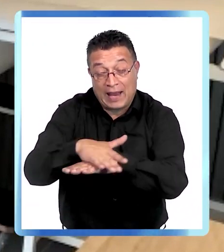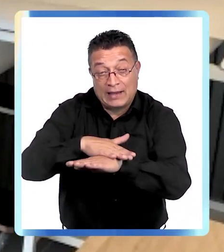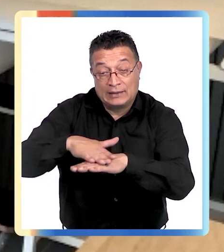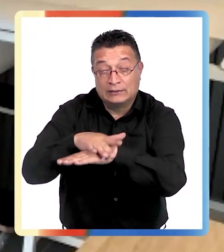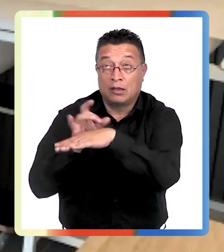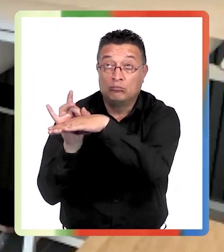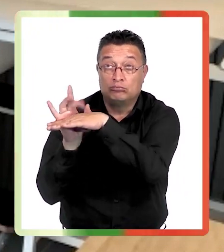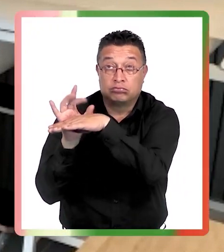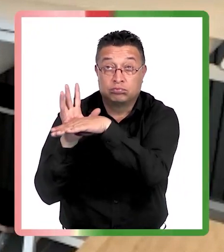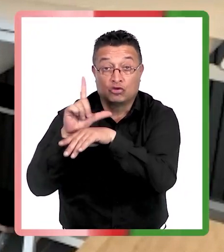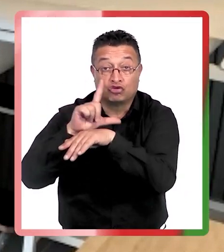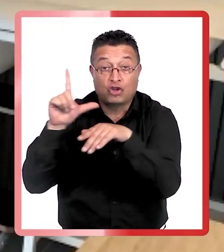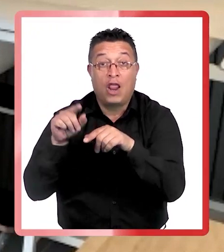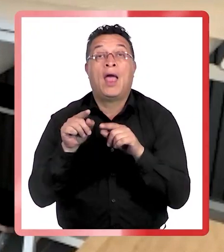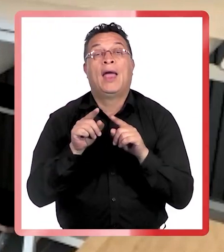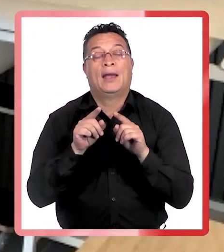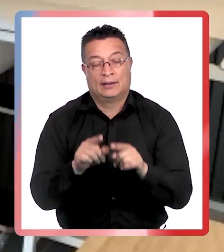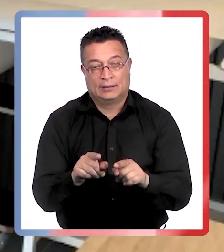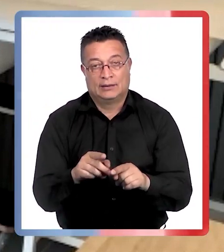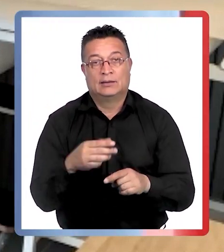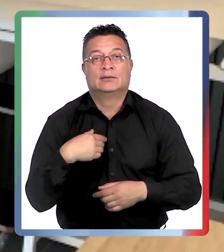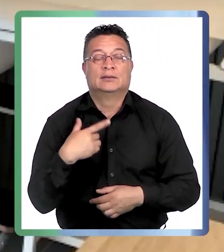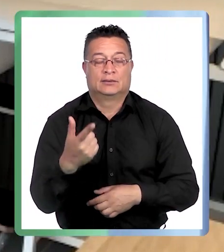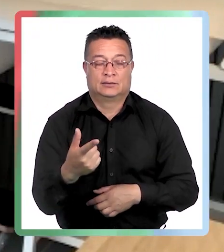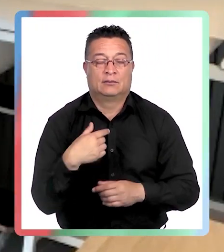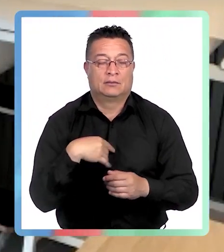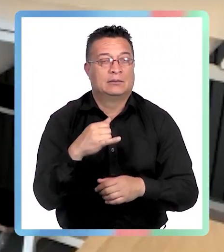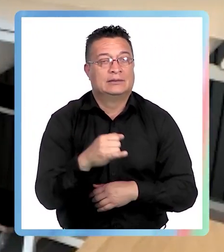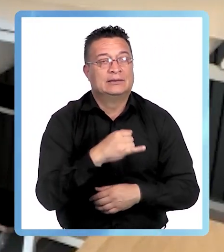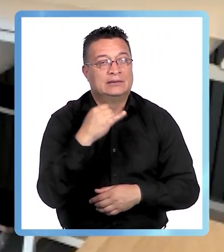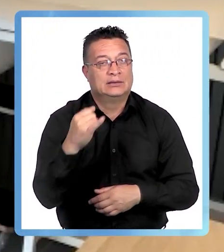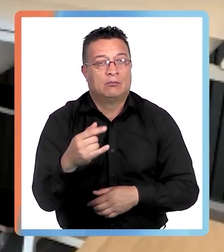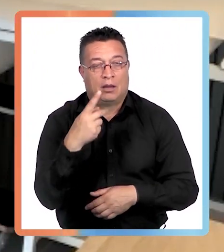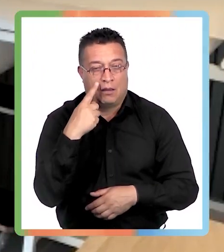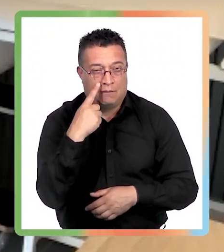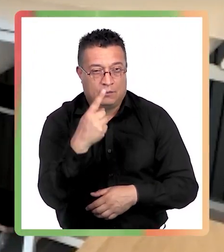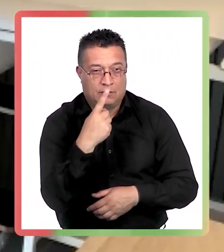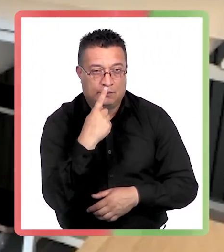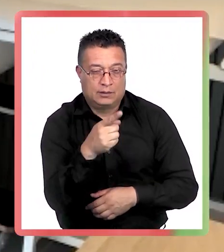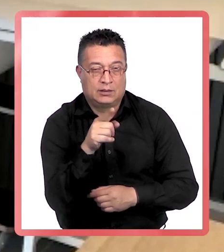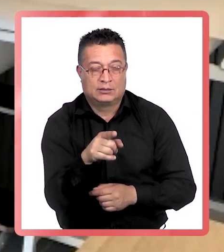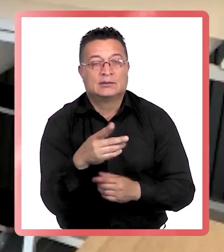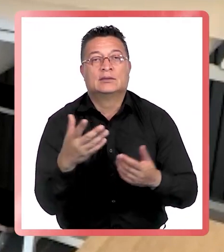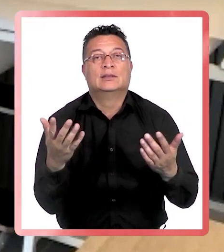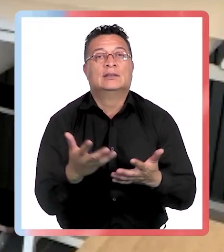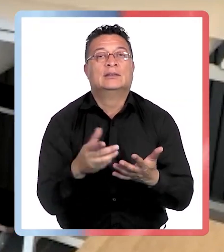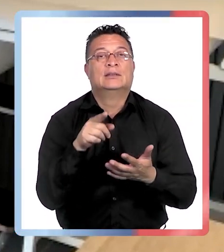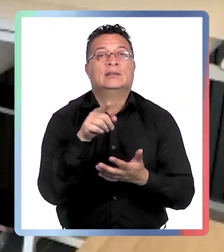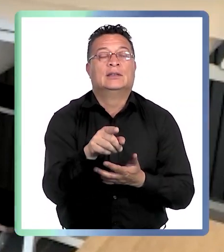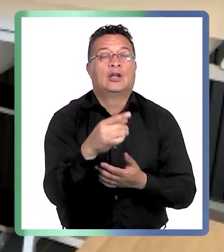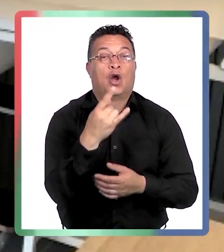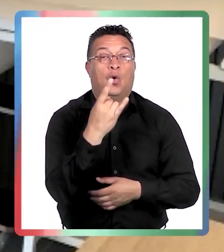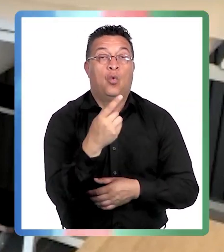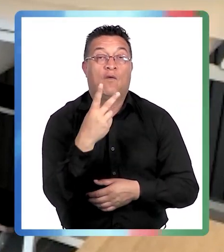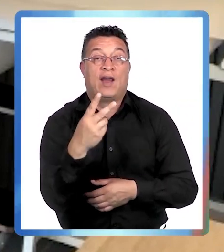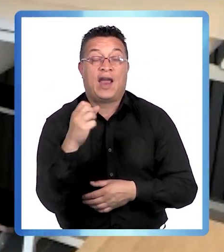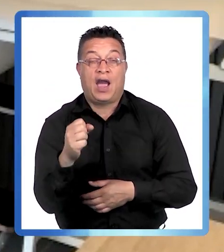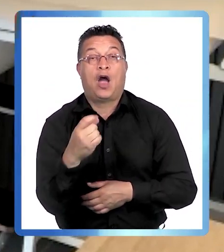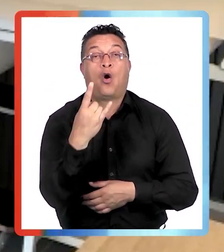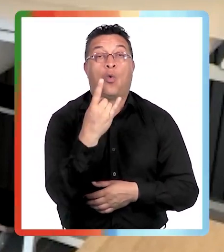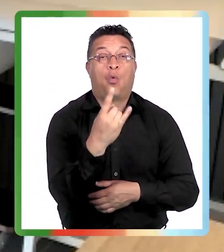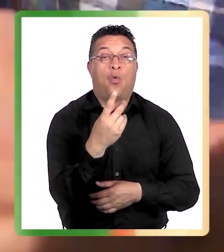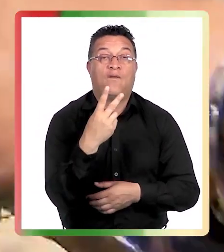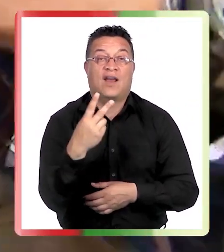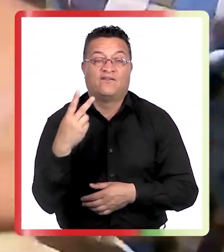fijarse que, bueno hoy en día la mayoría los tiene, pero igual hay que fijarse que tengan protección tanto UVA y UVB.